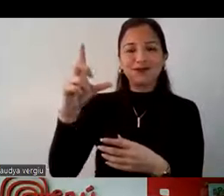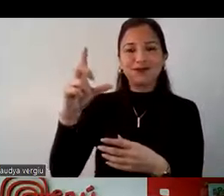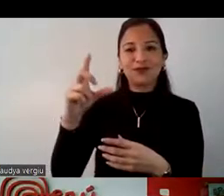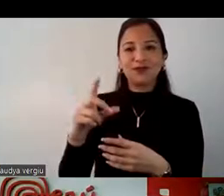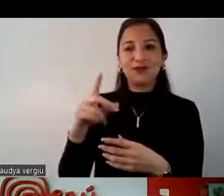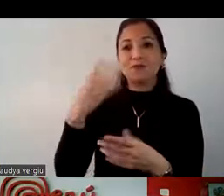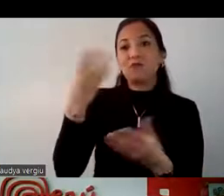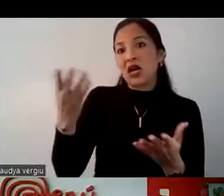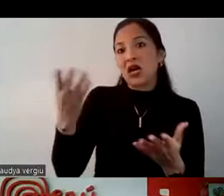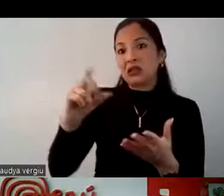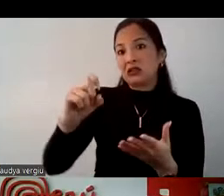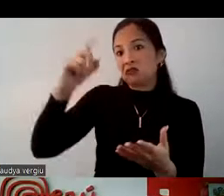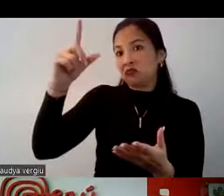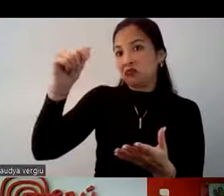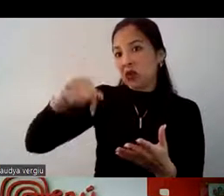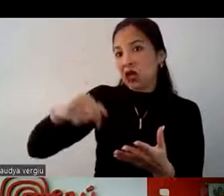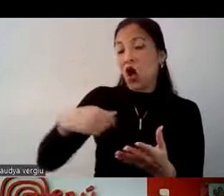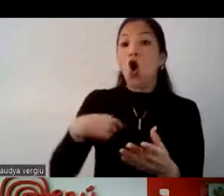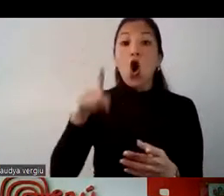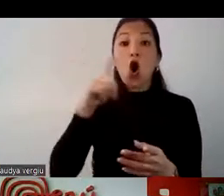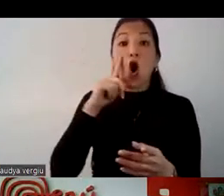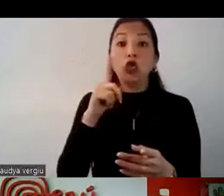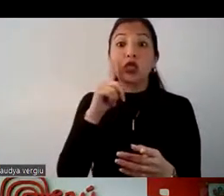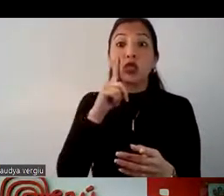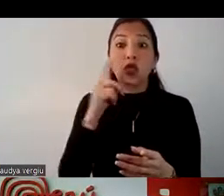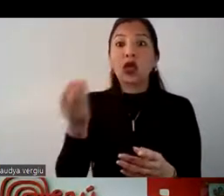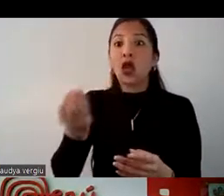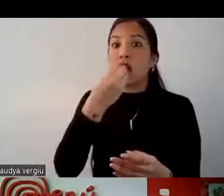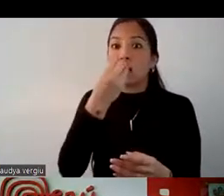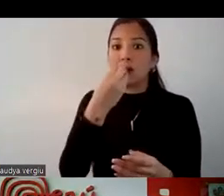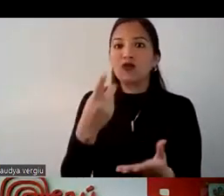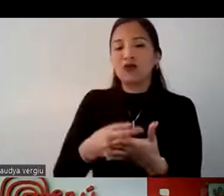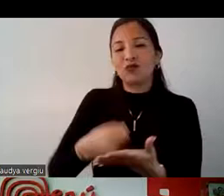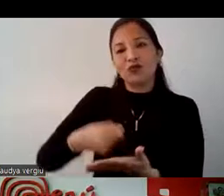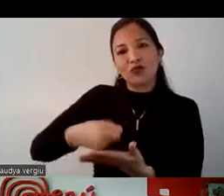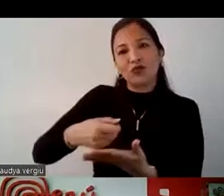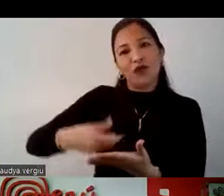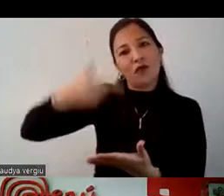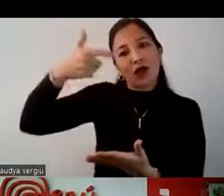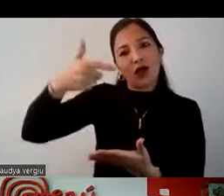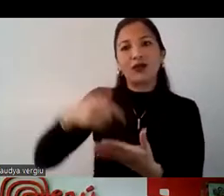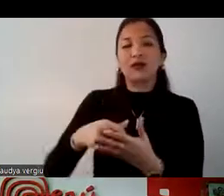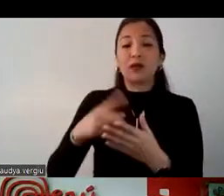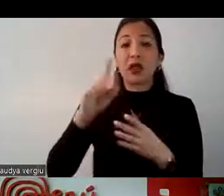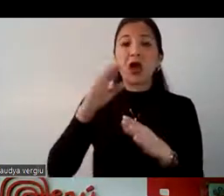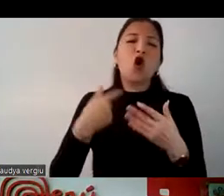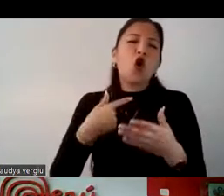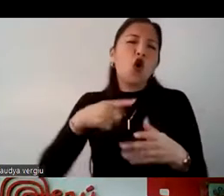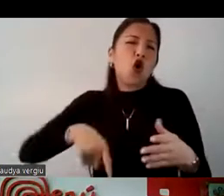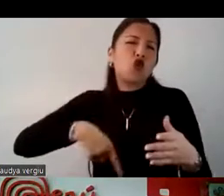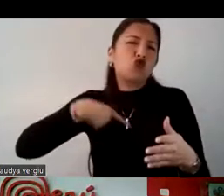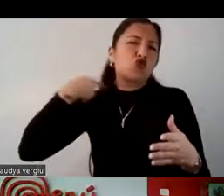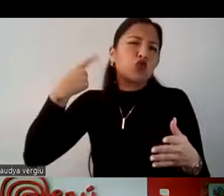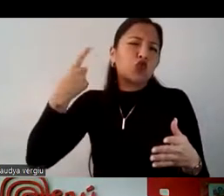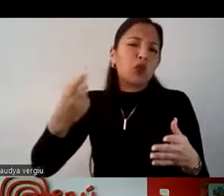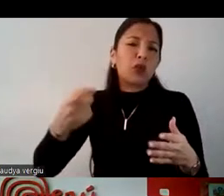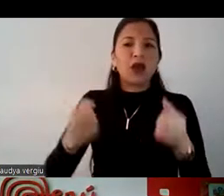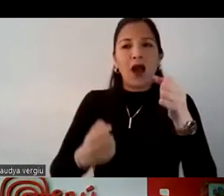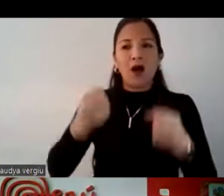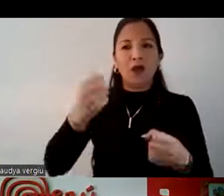las compras tanto en hospedaje y en alimentación. Es de costumbre viajar en auto propio al cruzar la frontera.